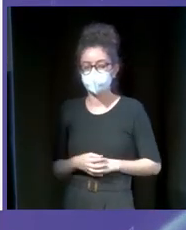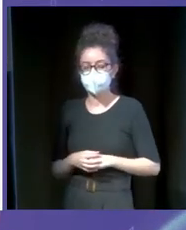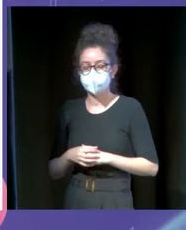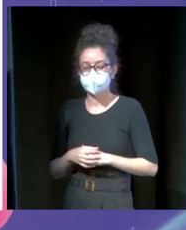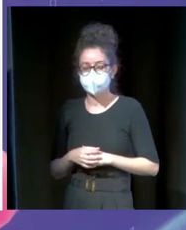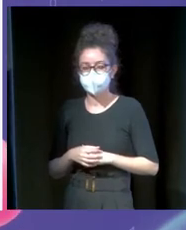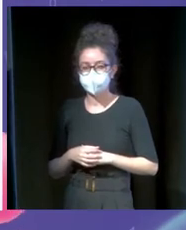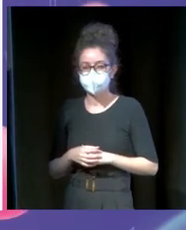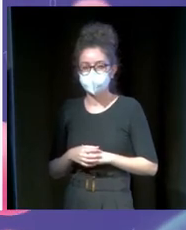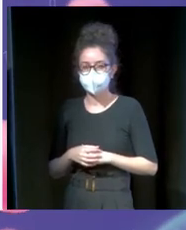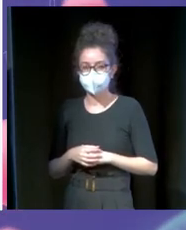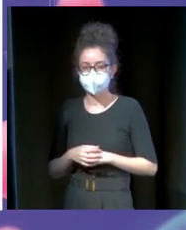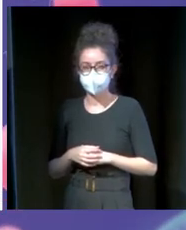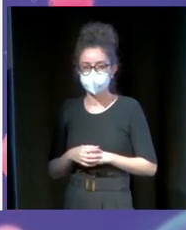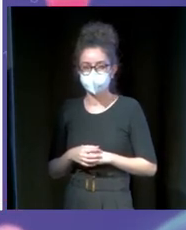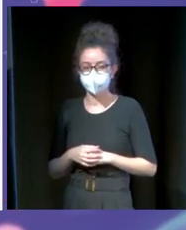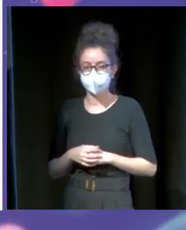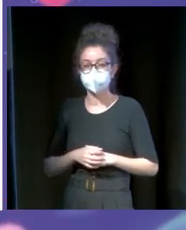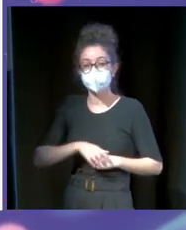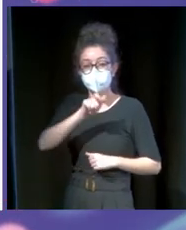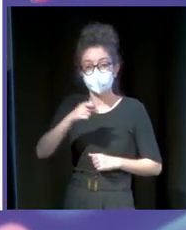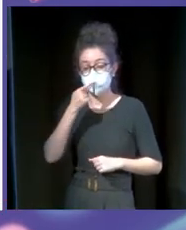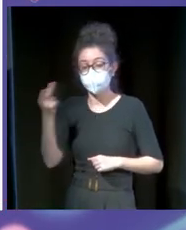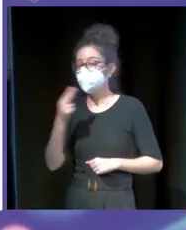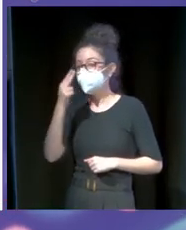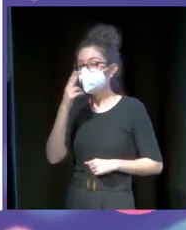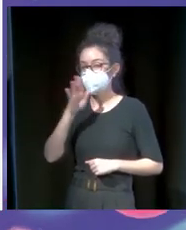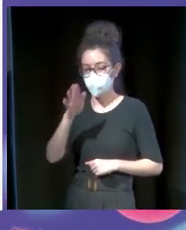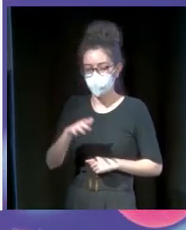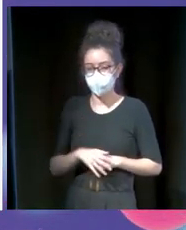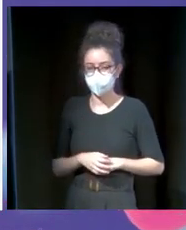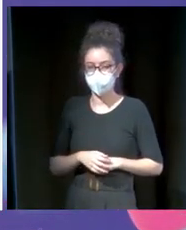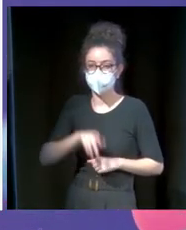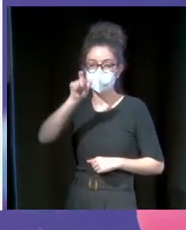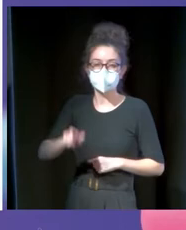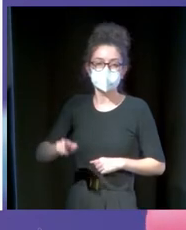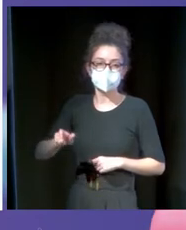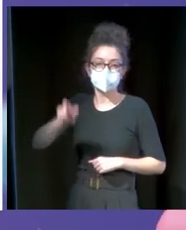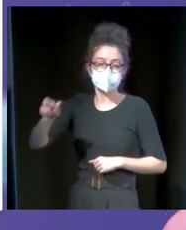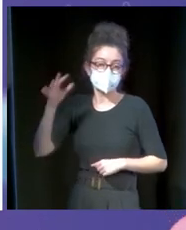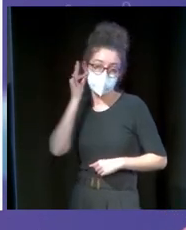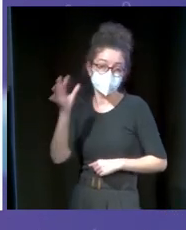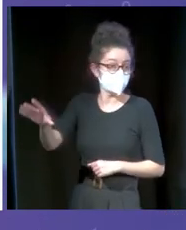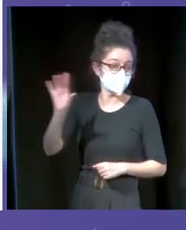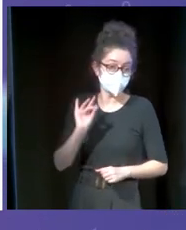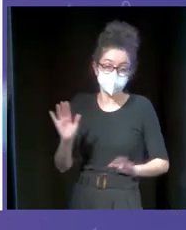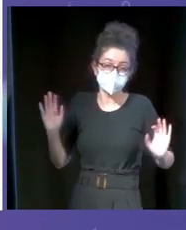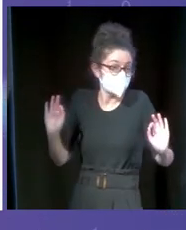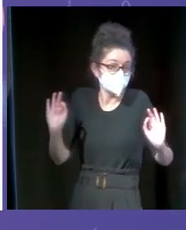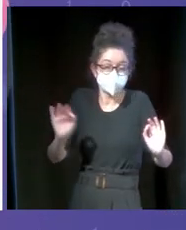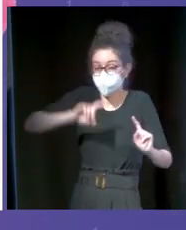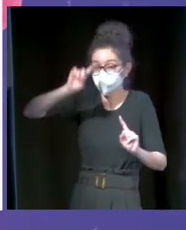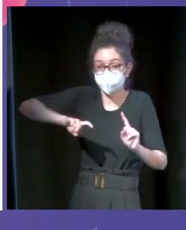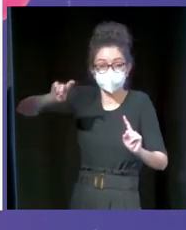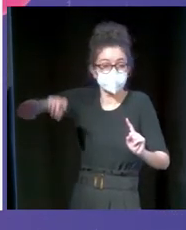¿Por qué nos interesa también quién nos visita? Bueno, todos sabemos que la mujer es la que decide. por mucho que nos guste las cifras son las que